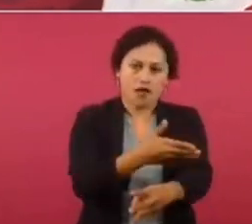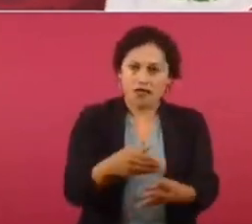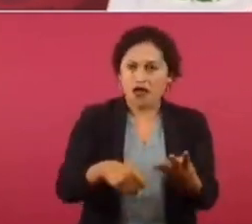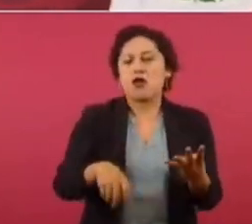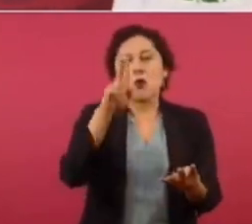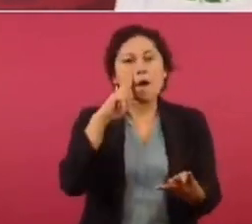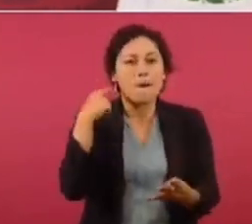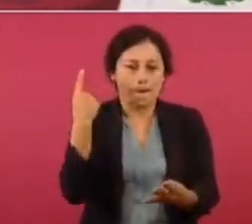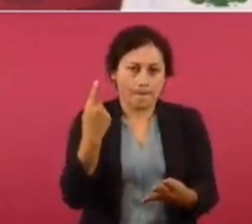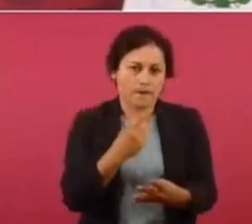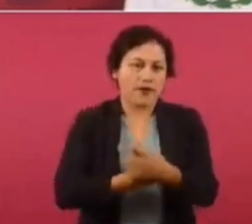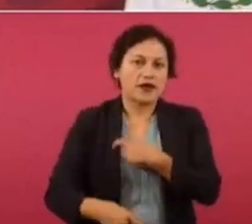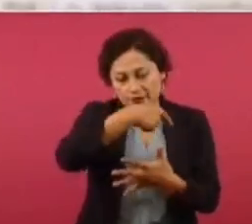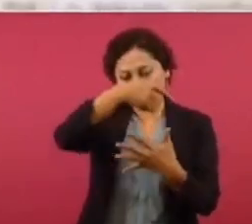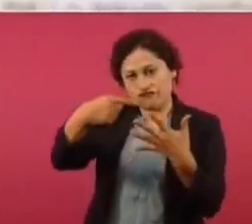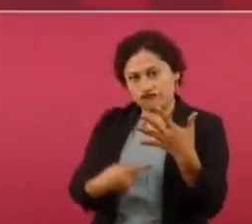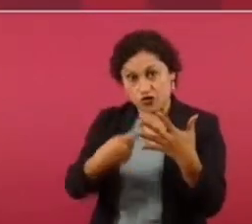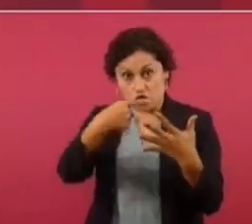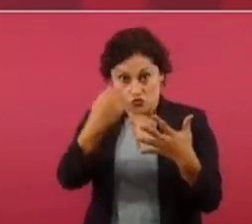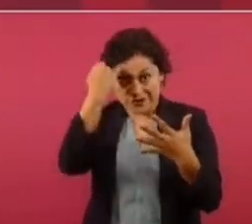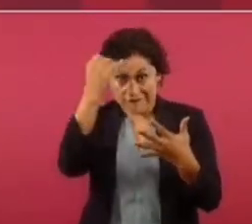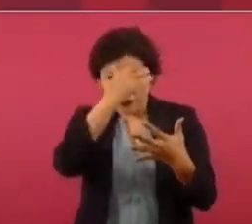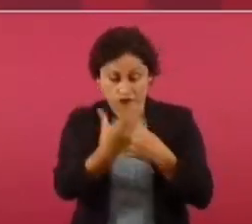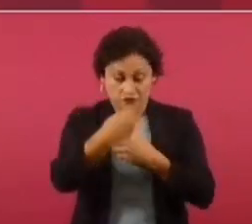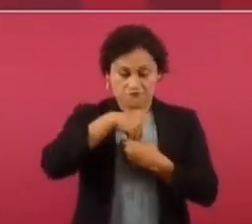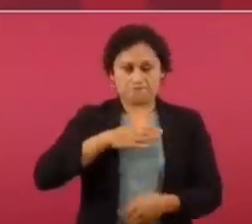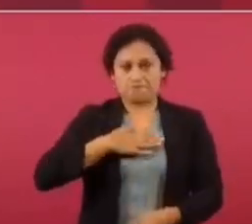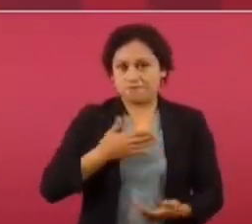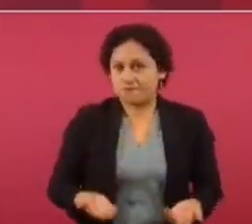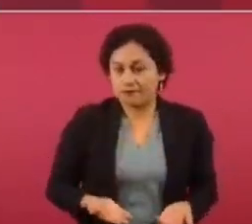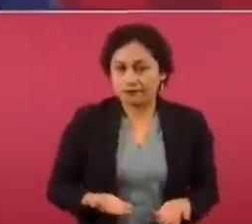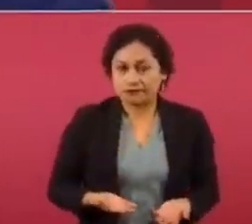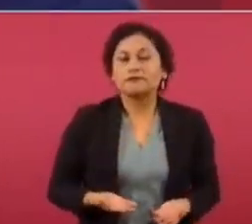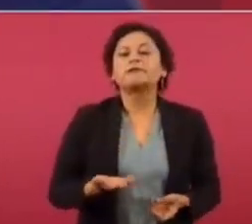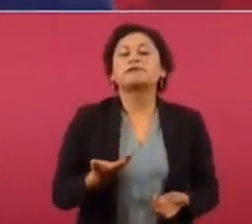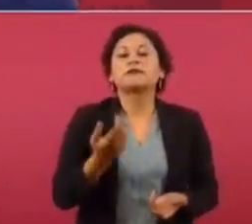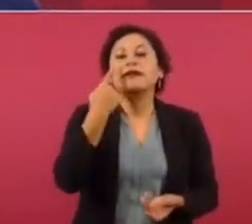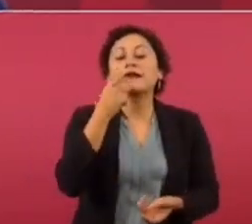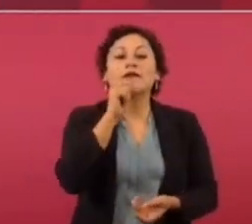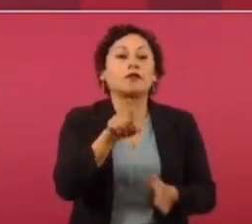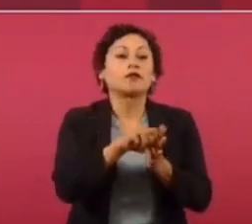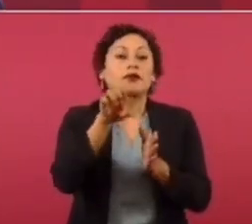Villa, Zapata, el general Lázaro Cárdenas. Y, por ejemplo,